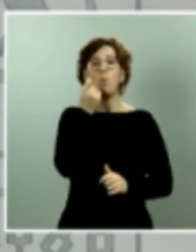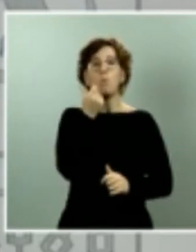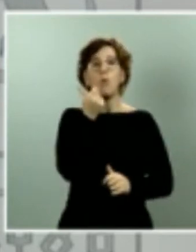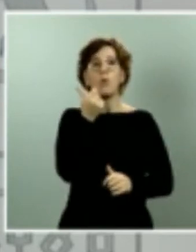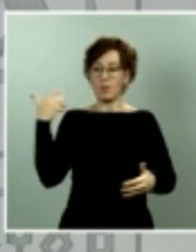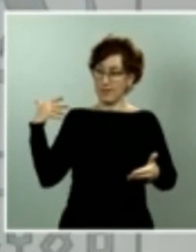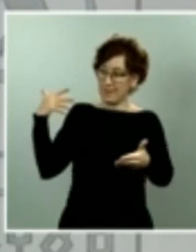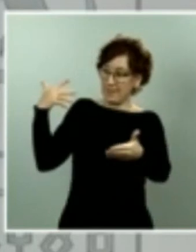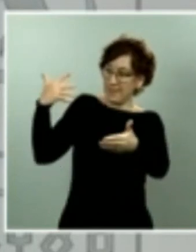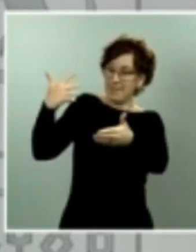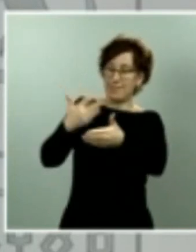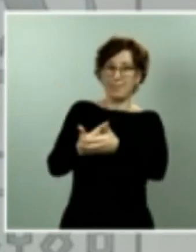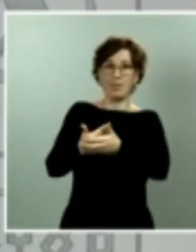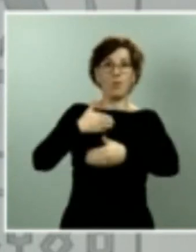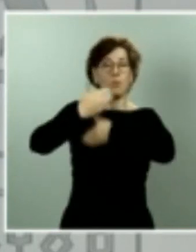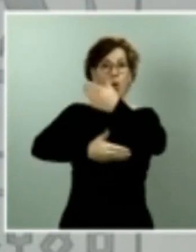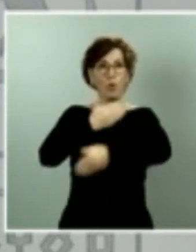trabajando entre todos durante seis semanas.